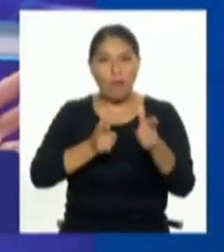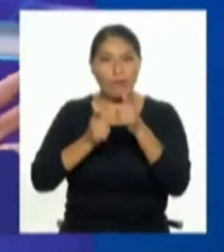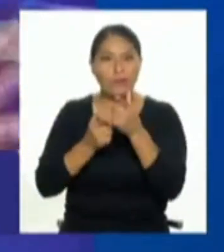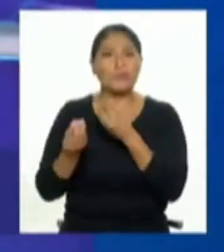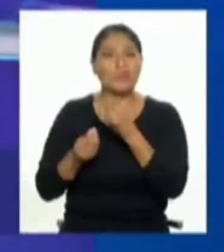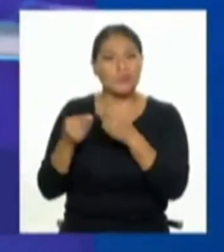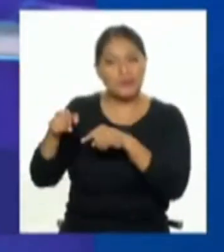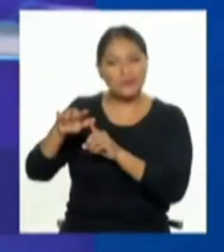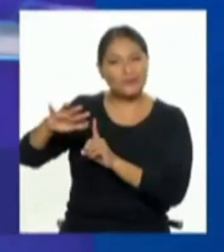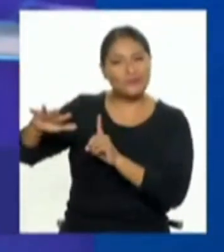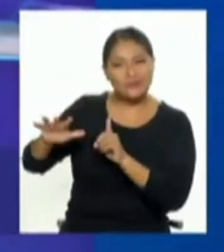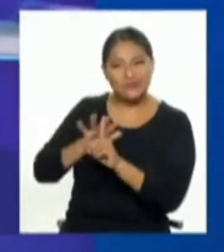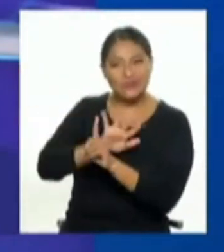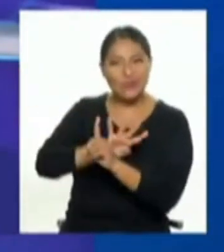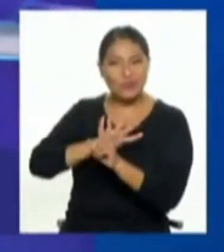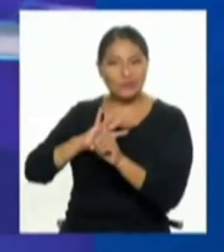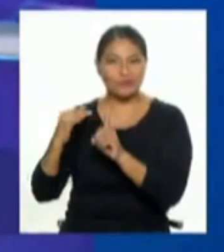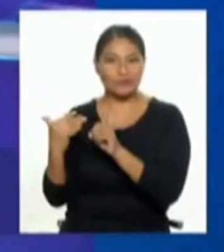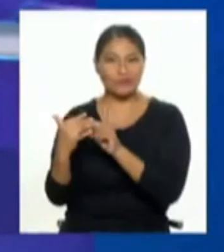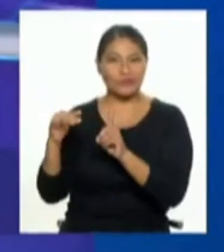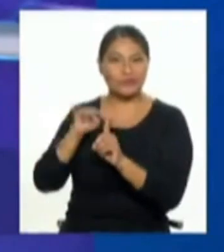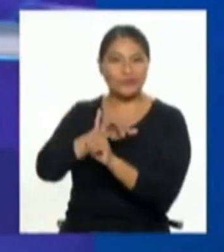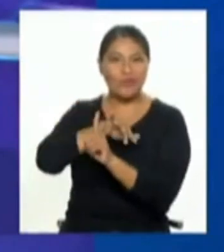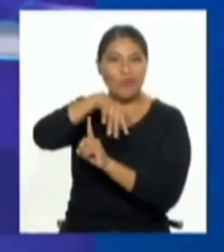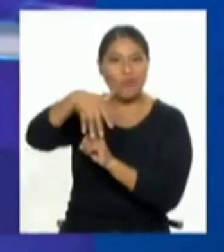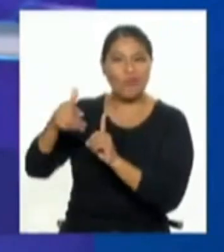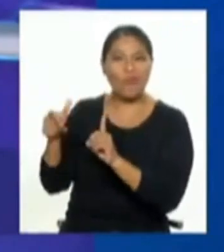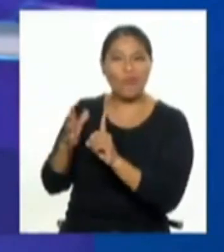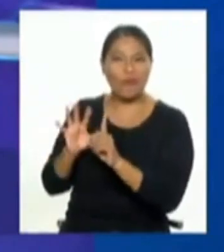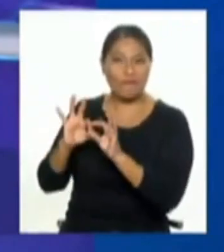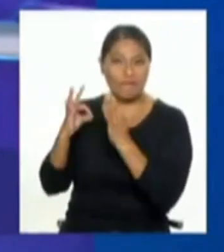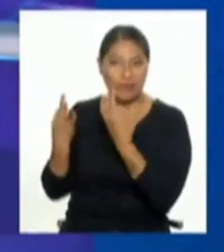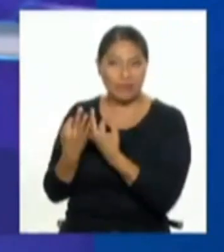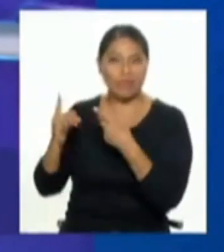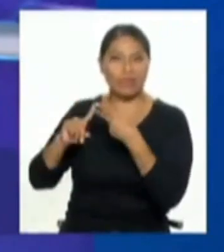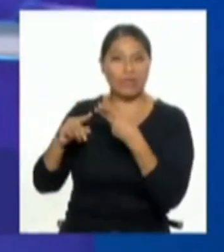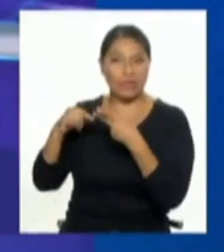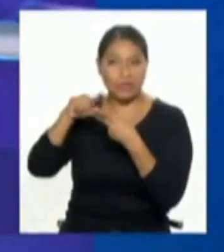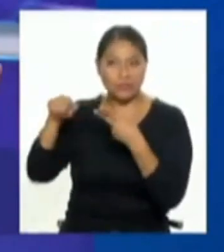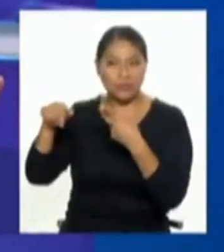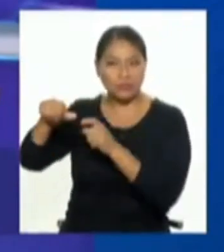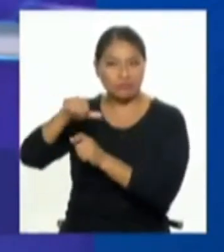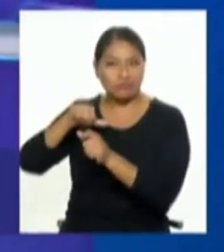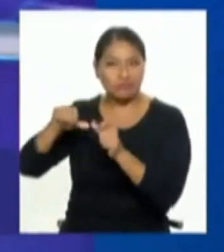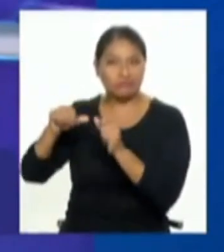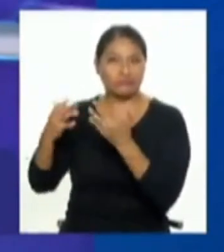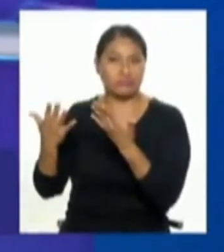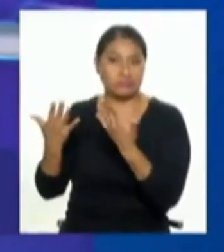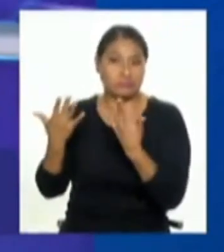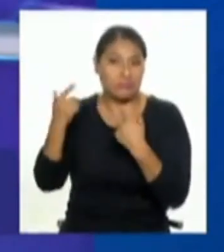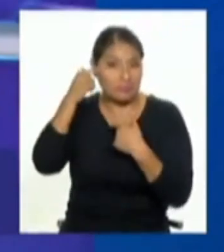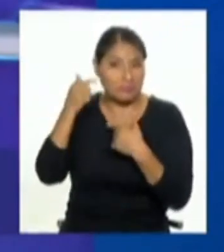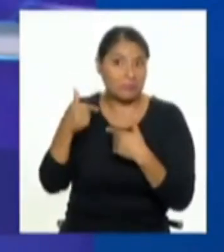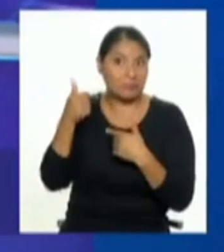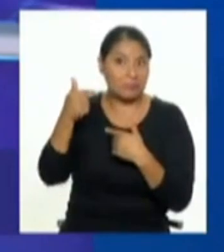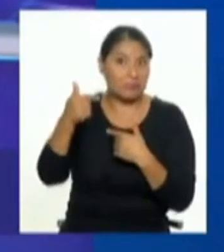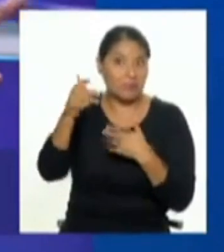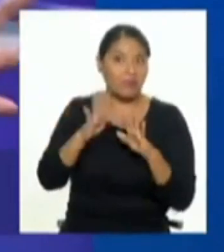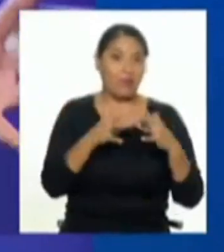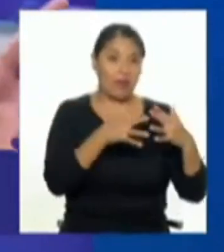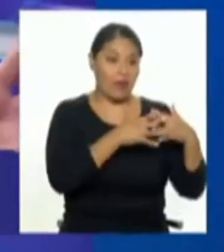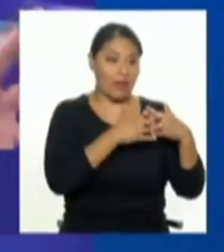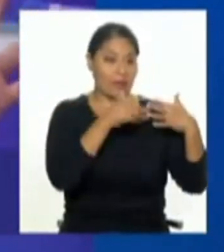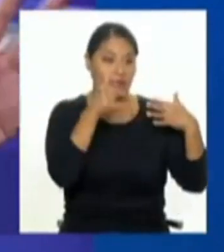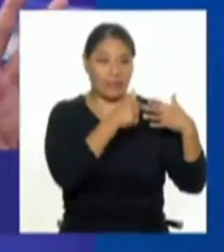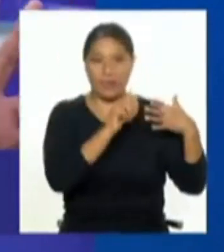el mundo sin mayor motivo creo que aquí estamos si bien nada es imposible creo que estamos un poco lejos